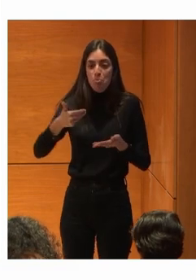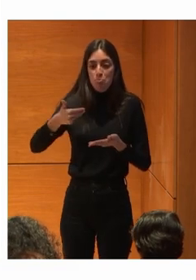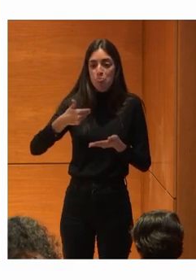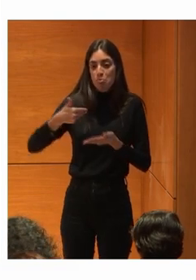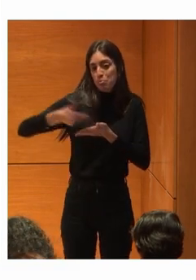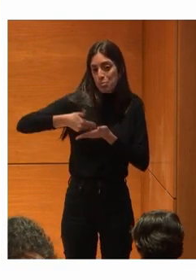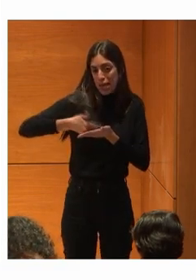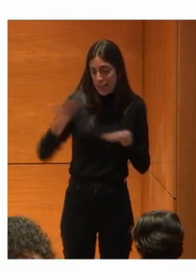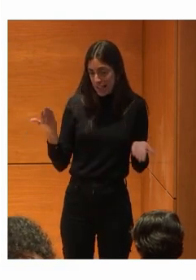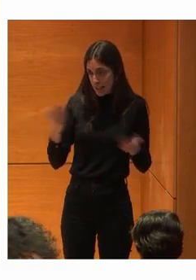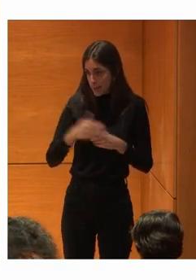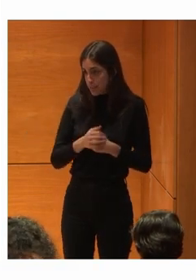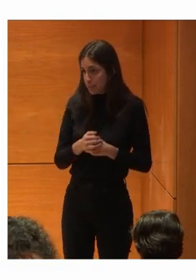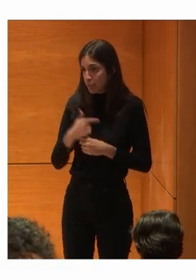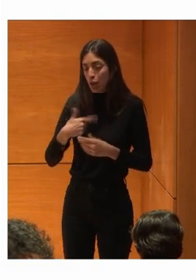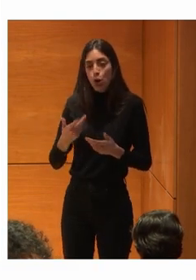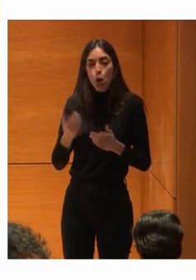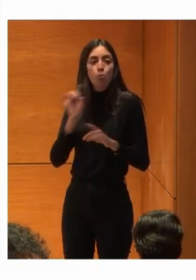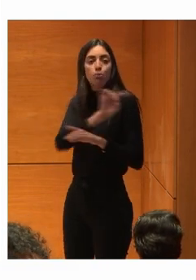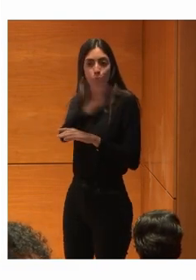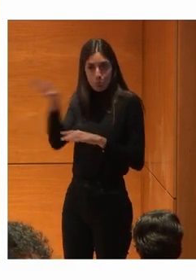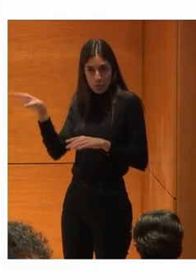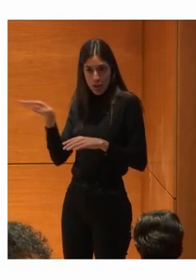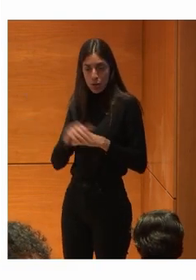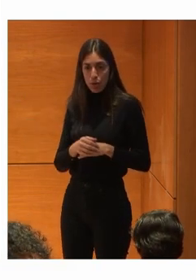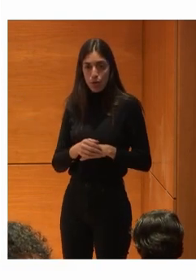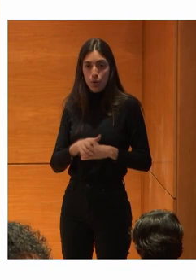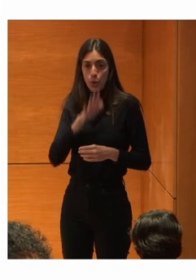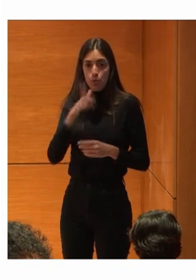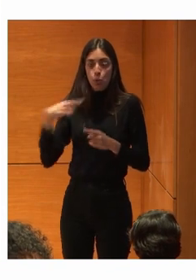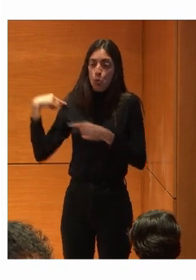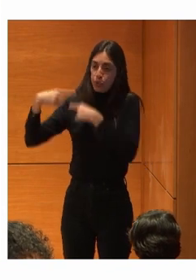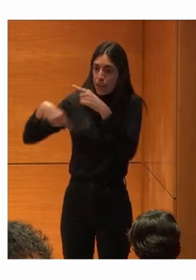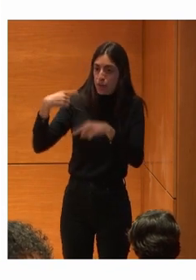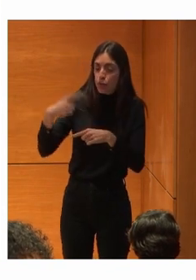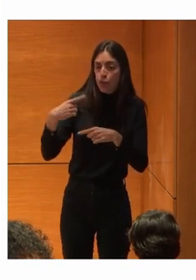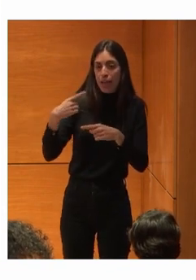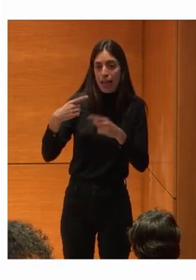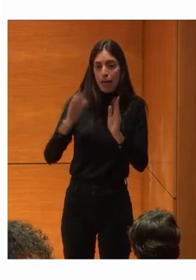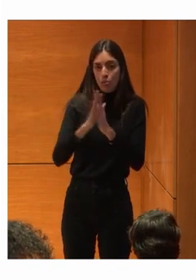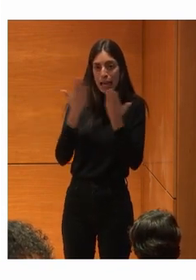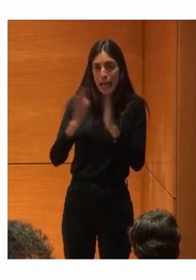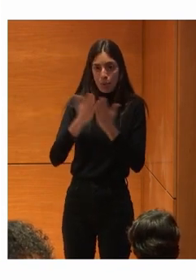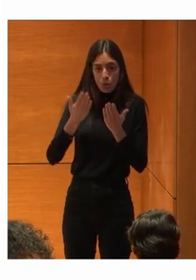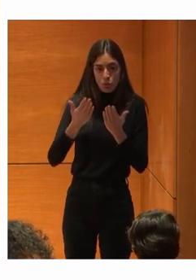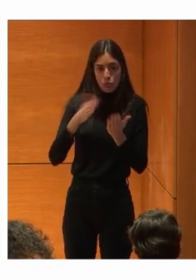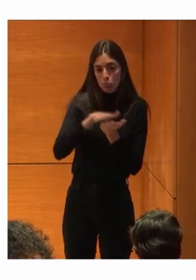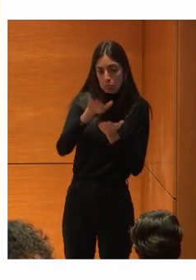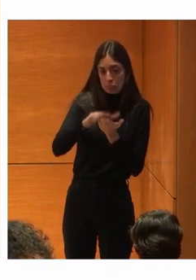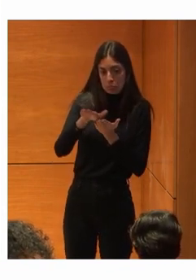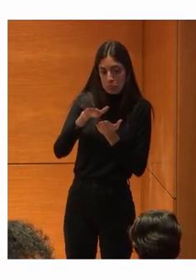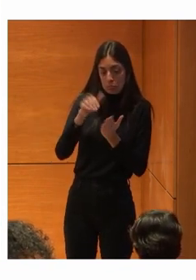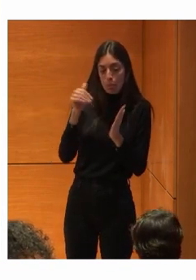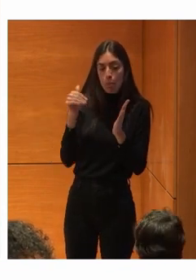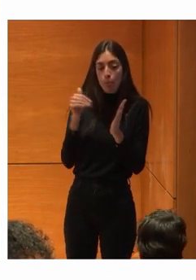Y Y os lo envío Que hemos hecho Tradición de otros mil ejemplares Hemos corregido Tres, cuatro ratas Que había